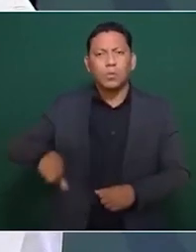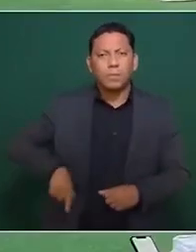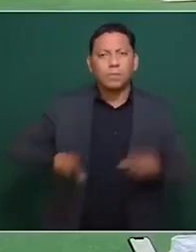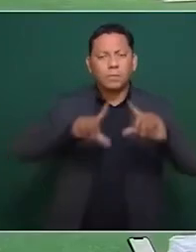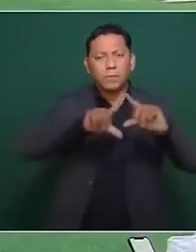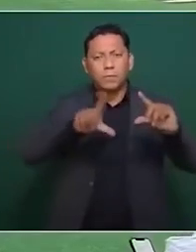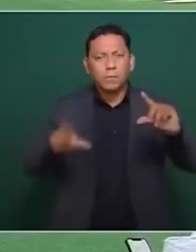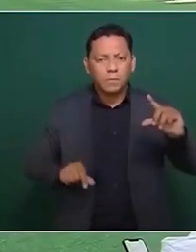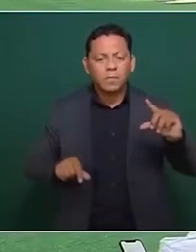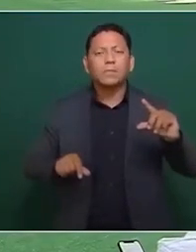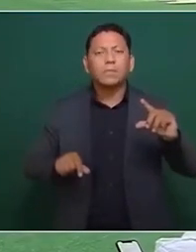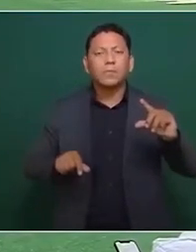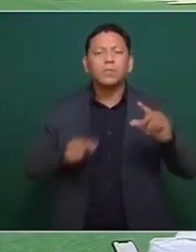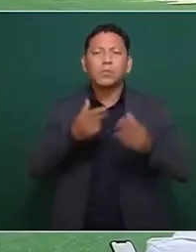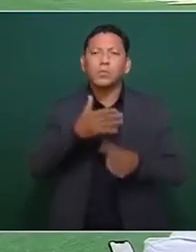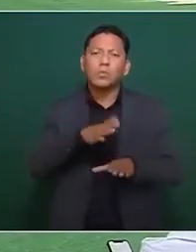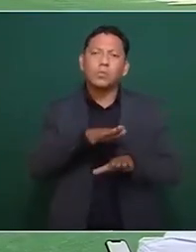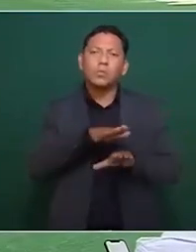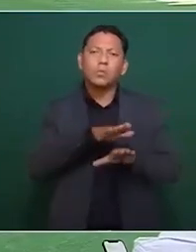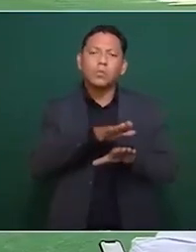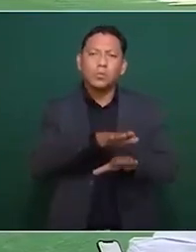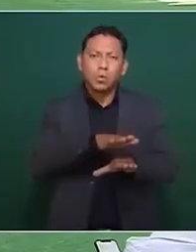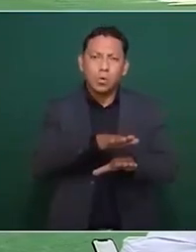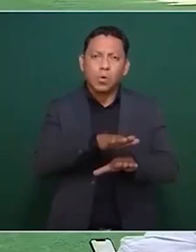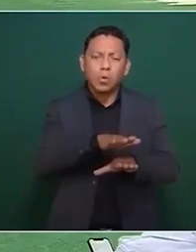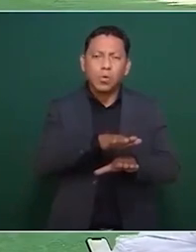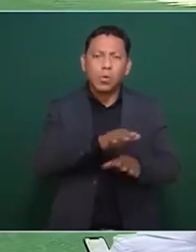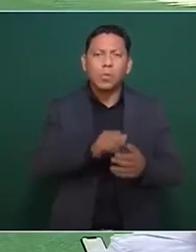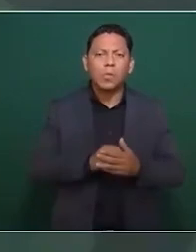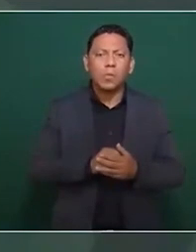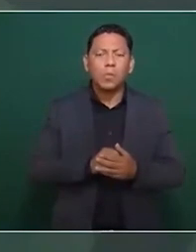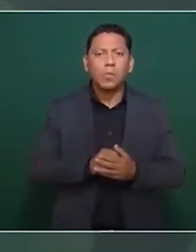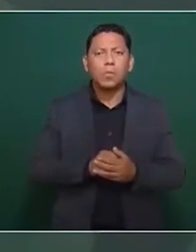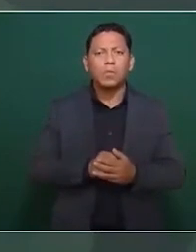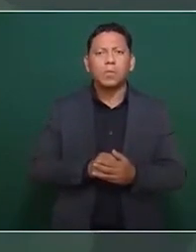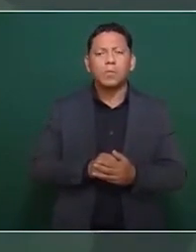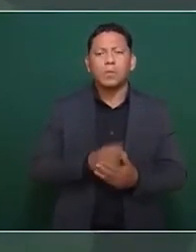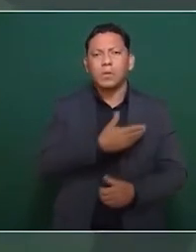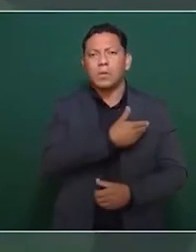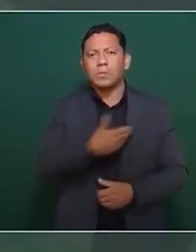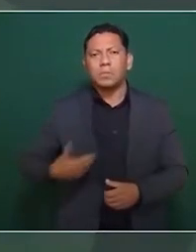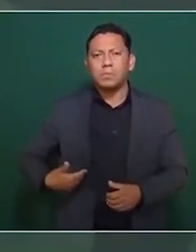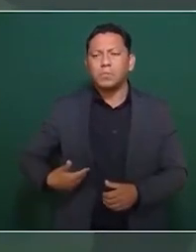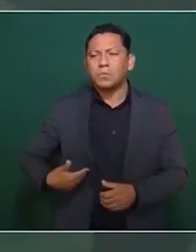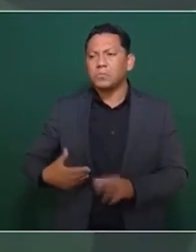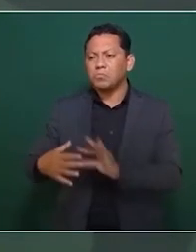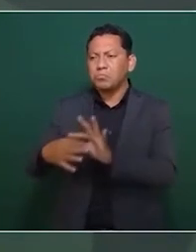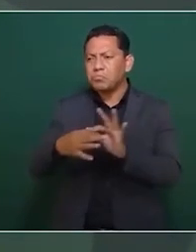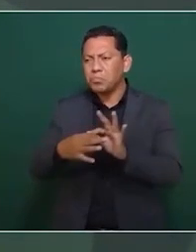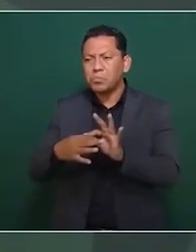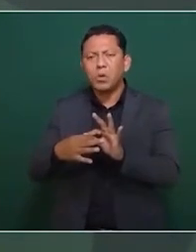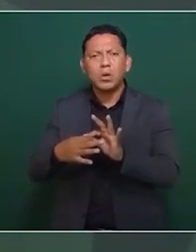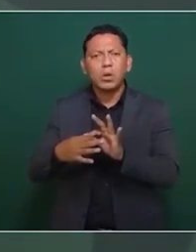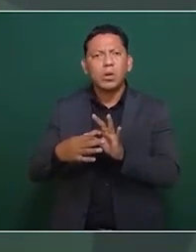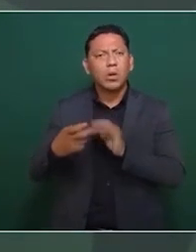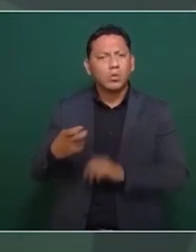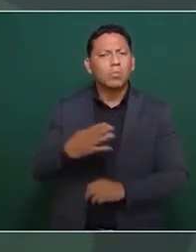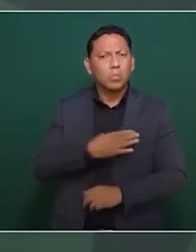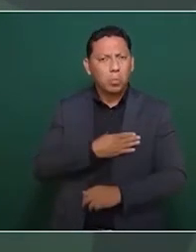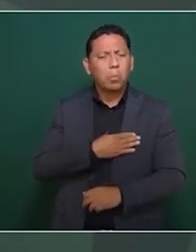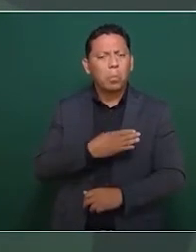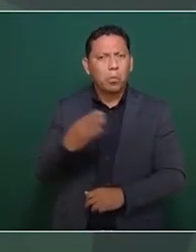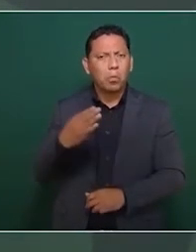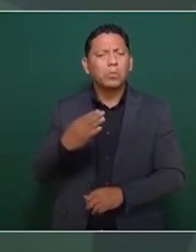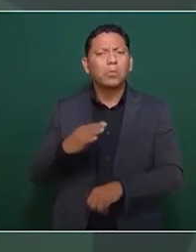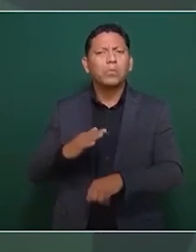por lo que corresponde al poder ejecutivo eso es muy bueno porque